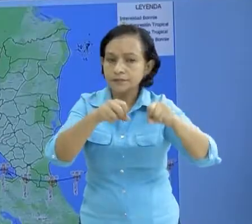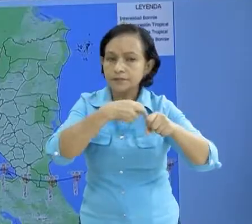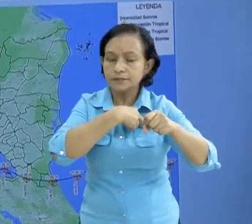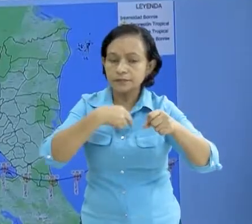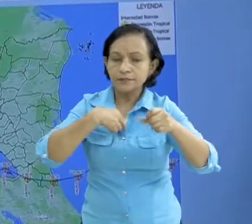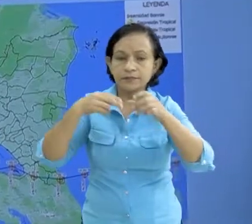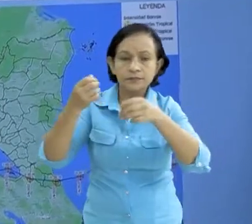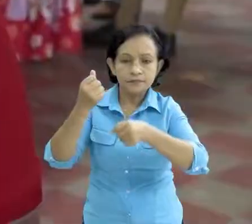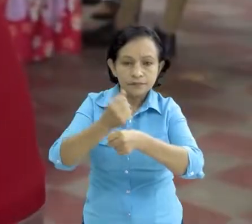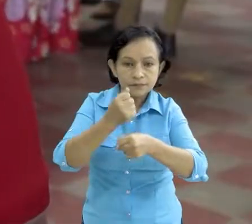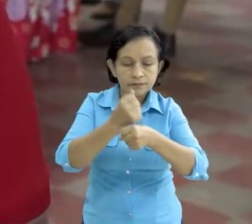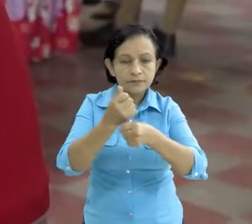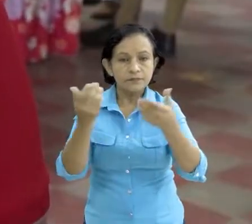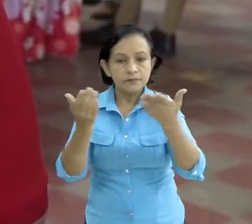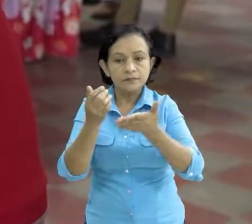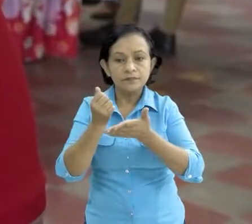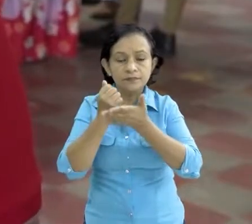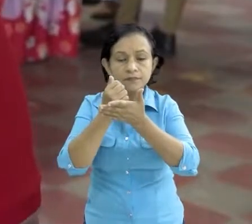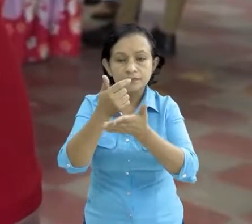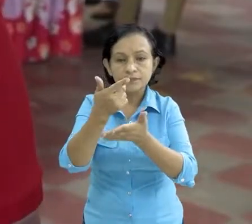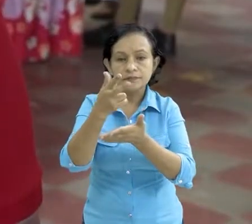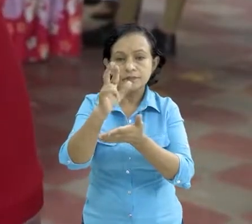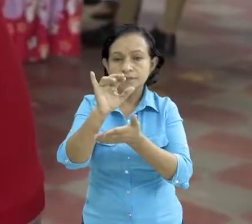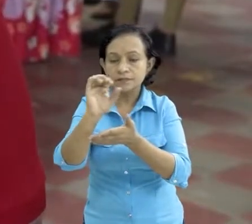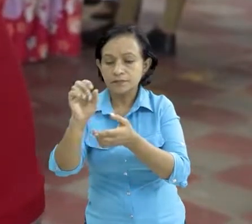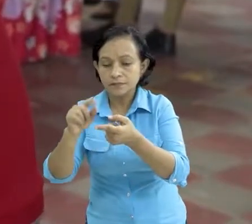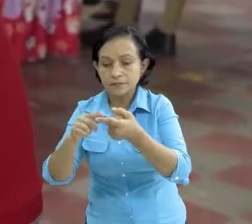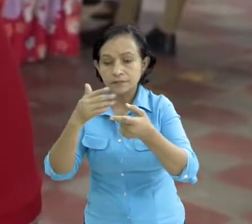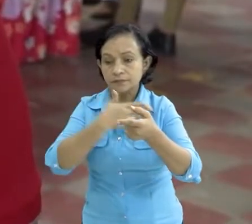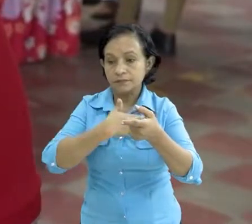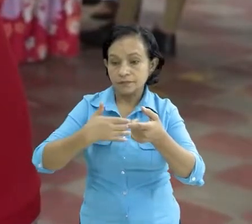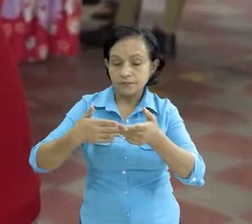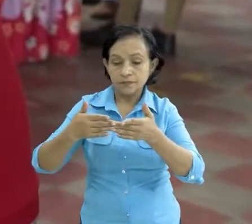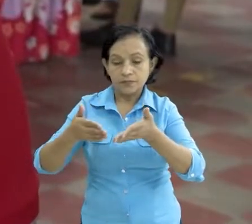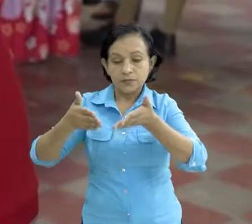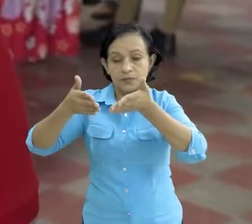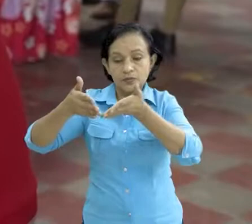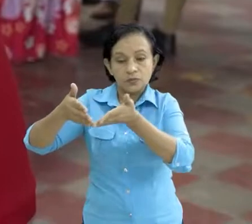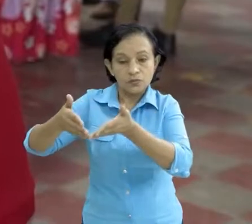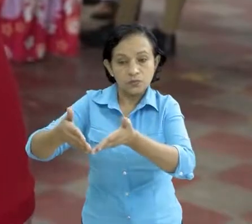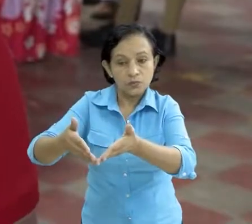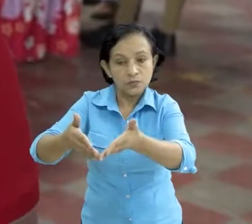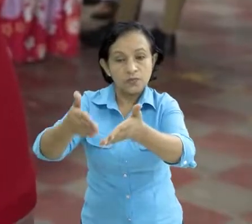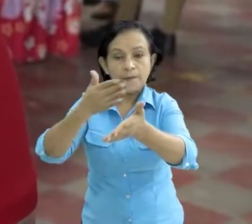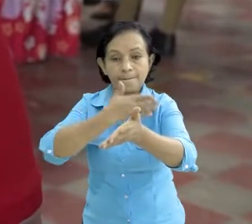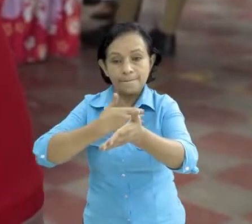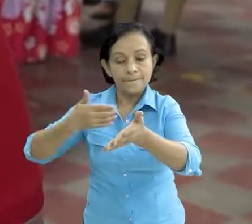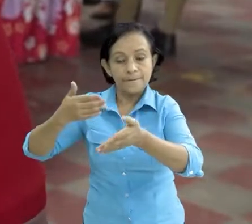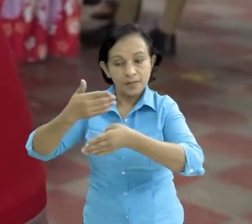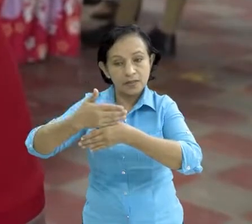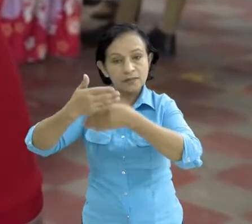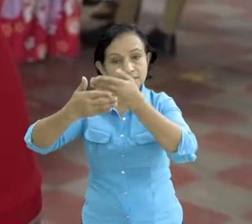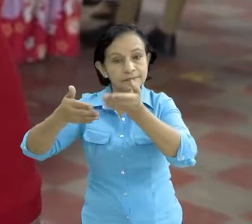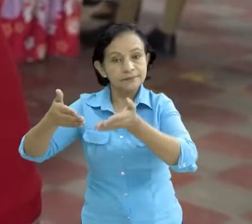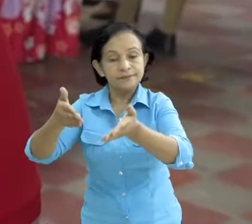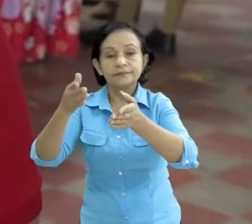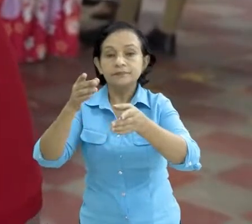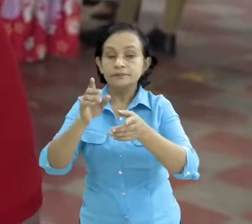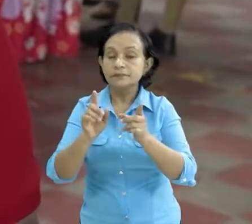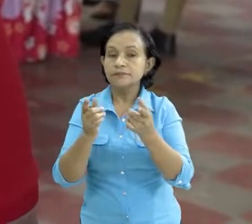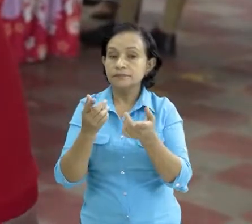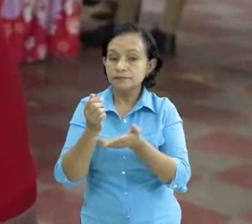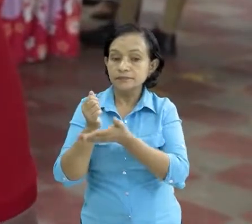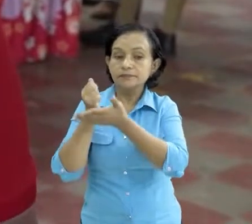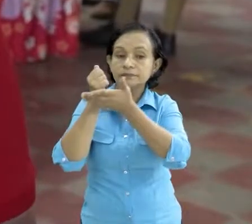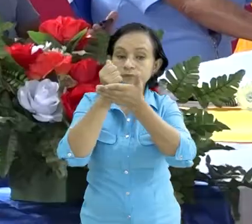acciones como obras grises mejoramiento de drenaje de cauce que va a garantizar